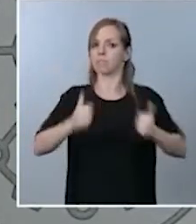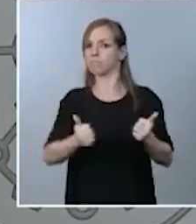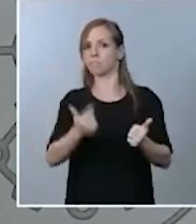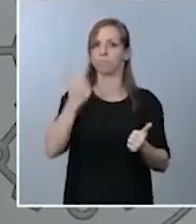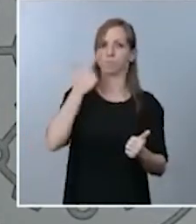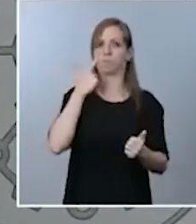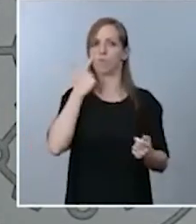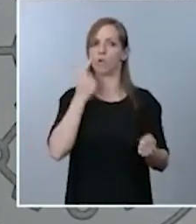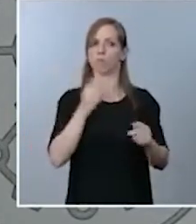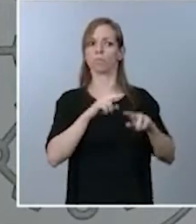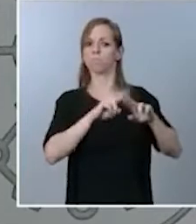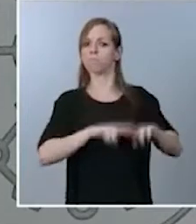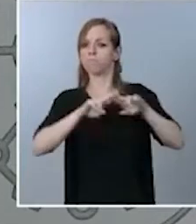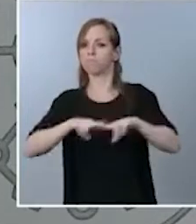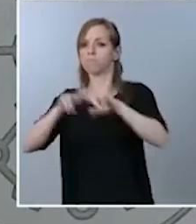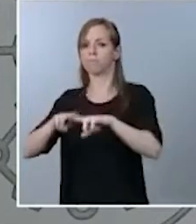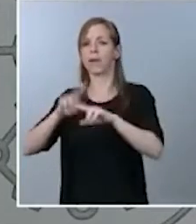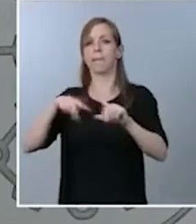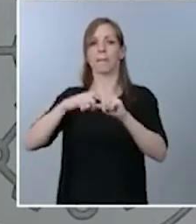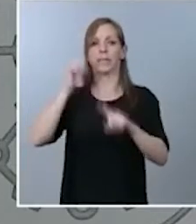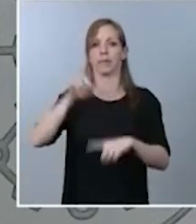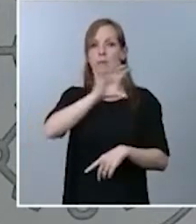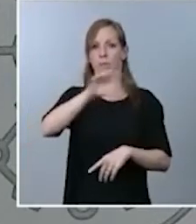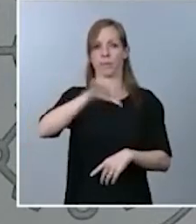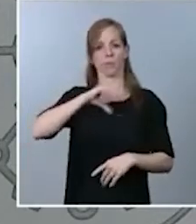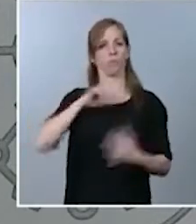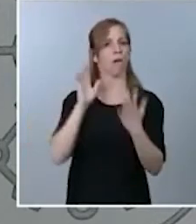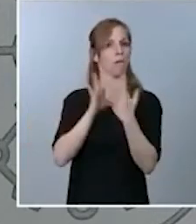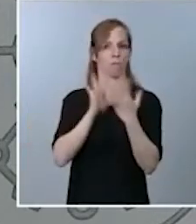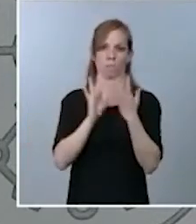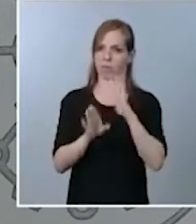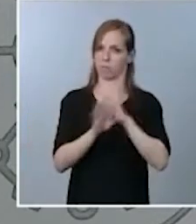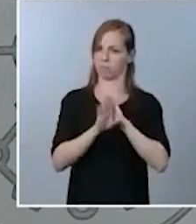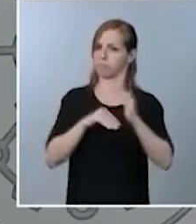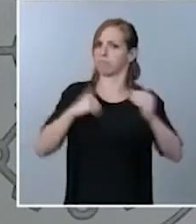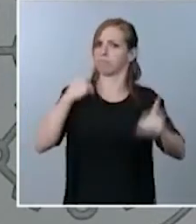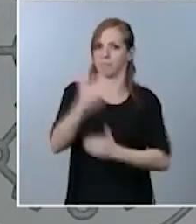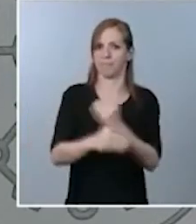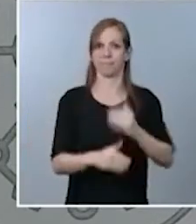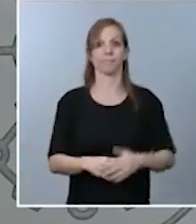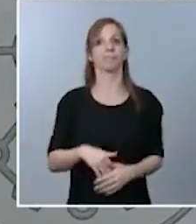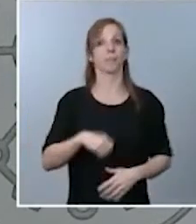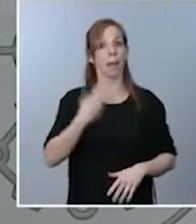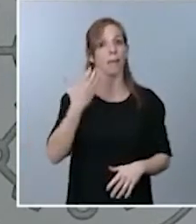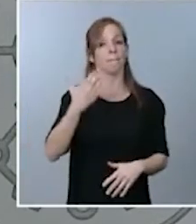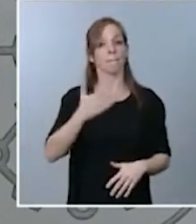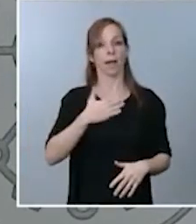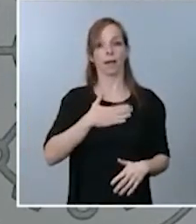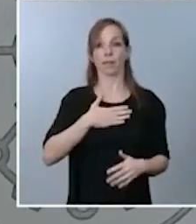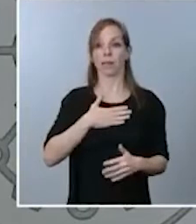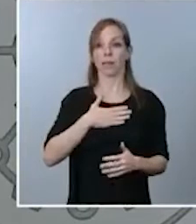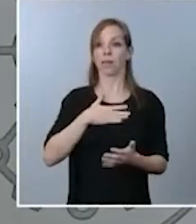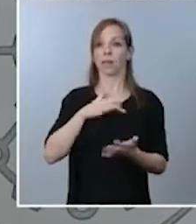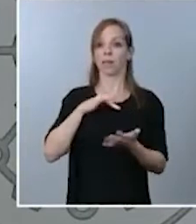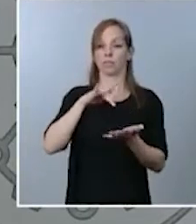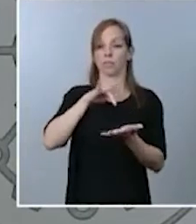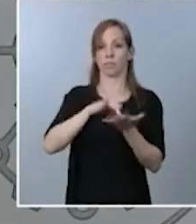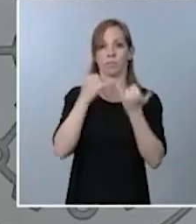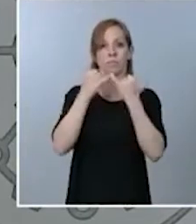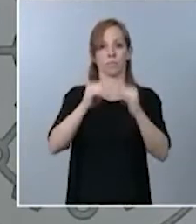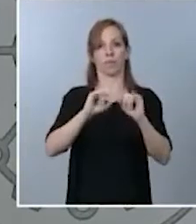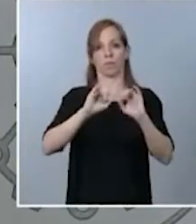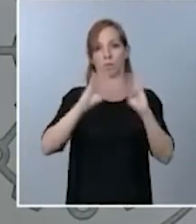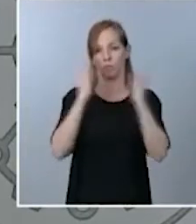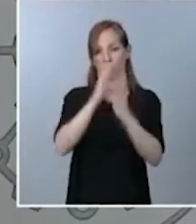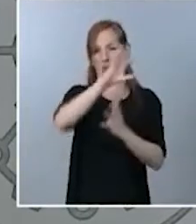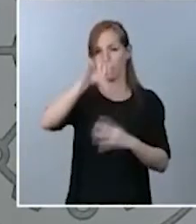contacto con las comunidades autónomas. De hecho, en el día de mañana se celebrará un nuevo consejo interterritorial en